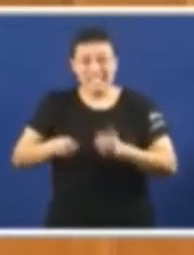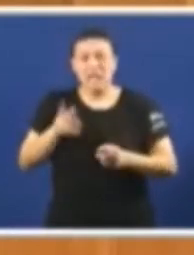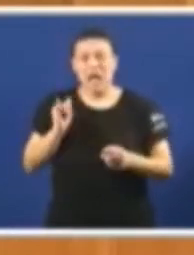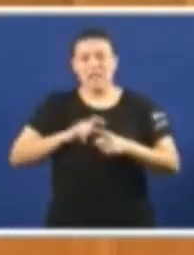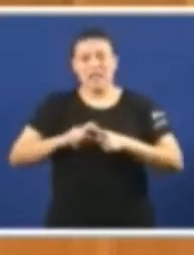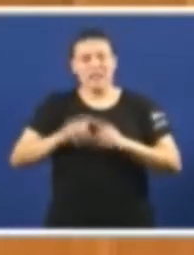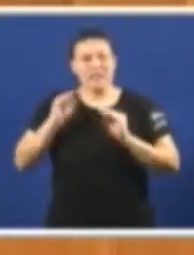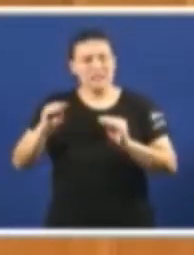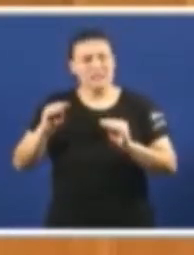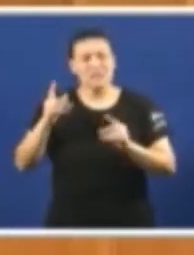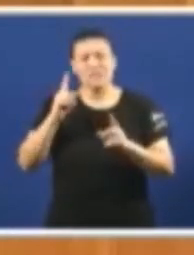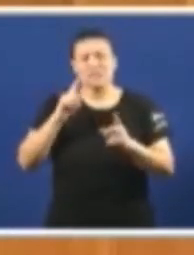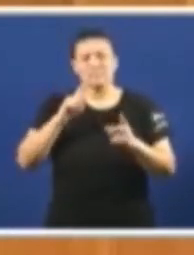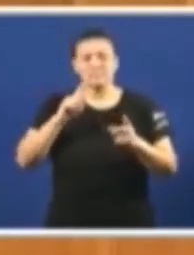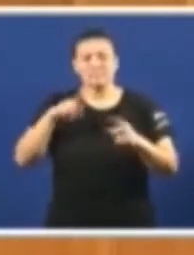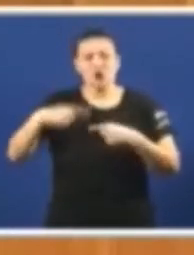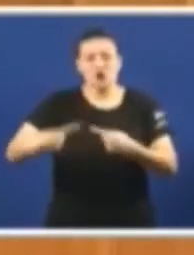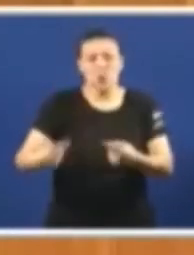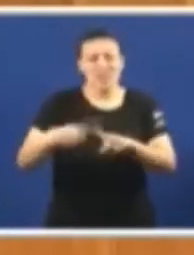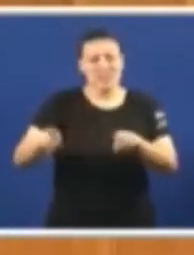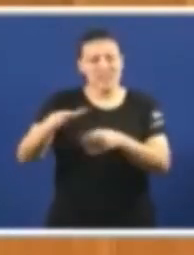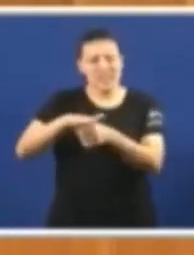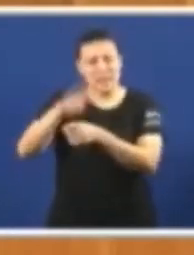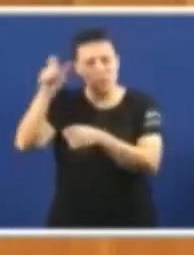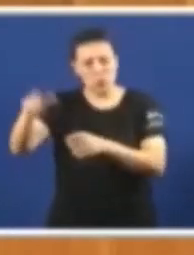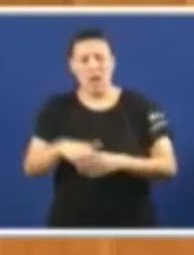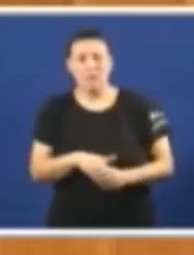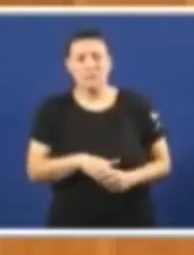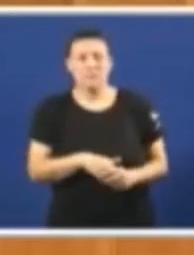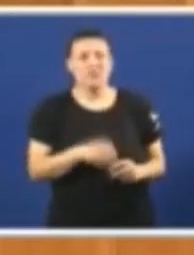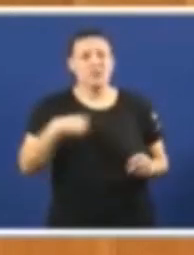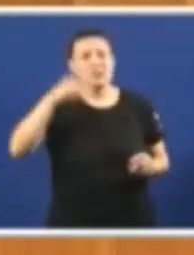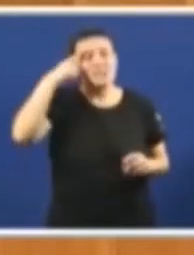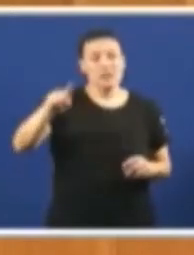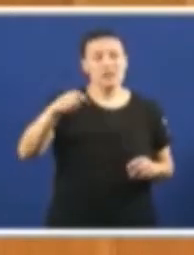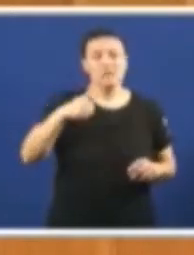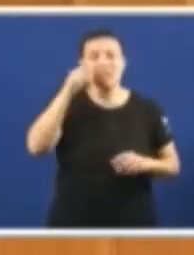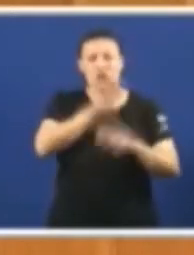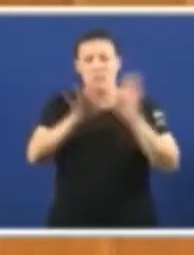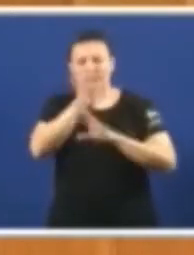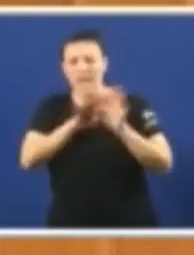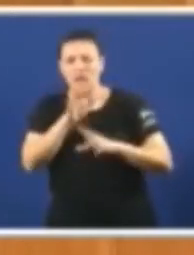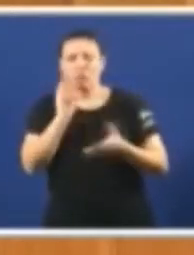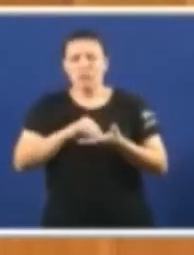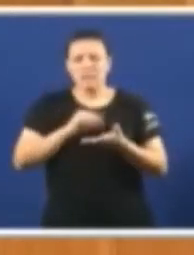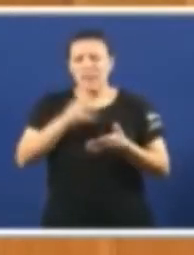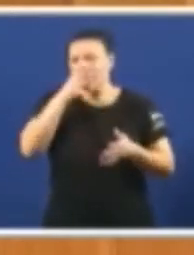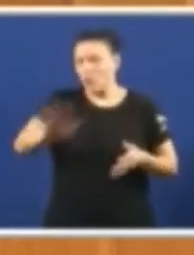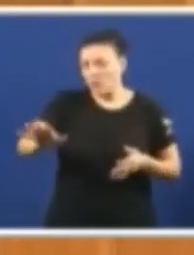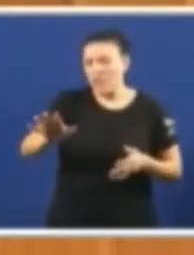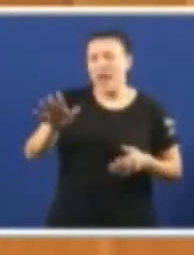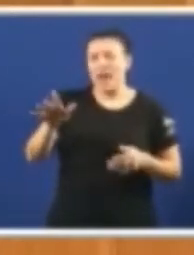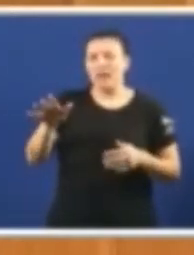repercusións diferentes neste entorno. Sabemos que é moito máis complexo en moitas ocasións denunciar